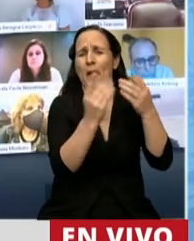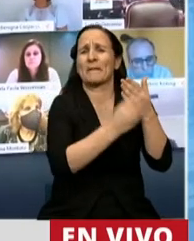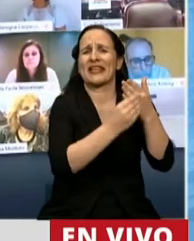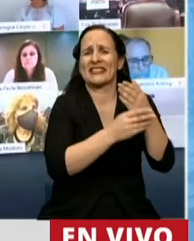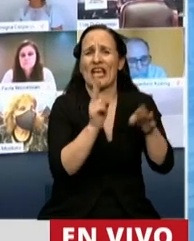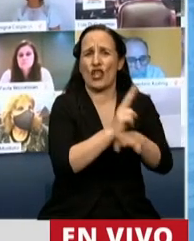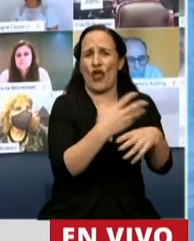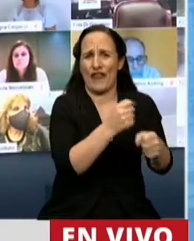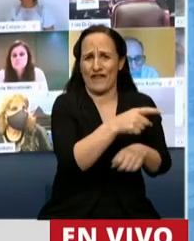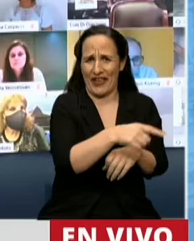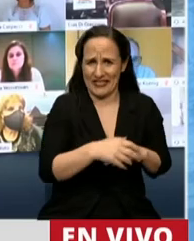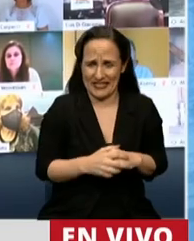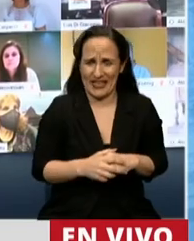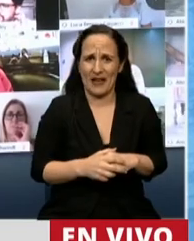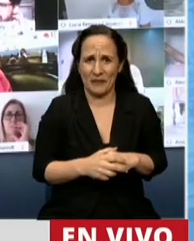Defensa,